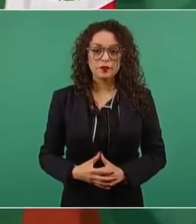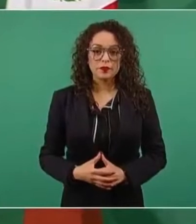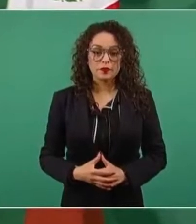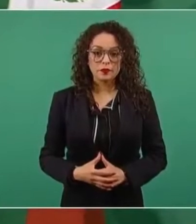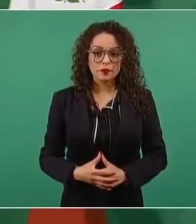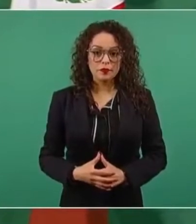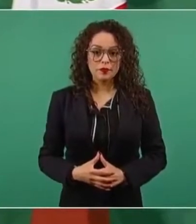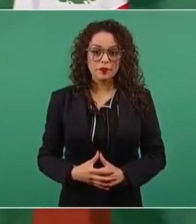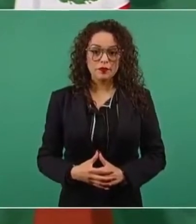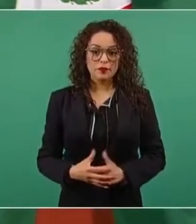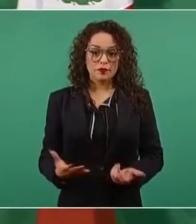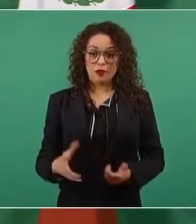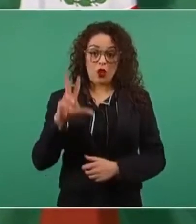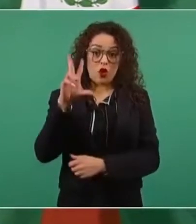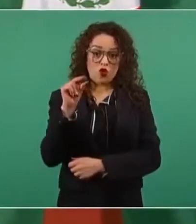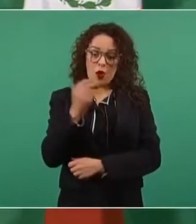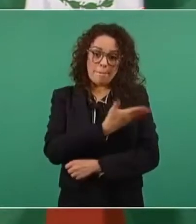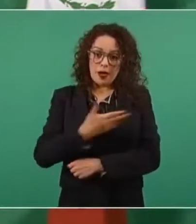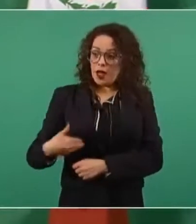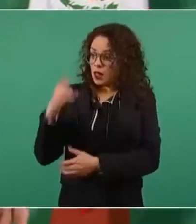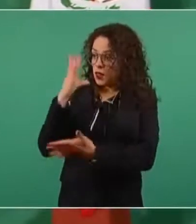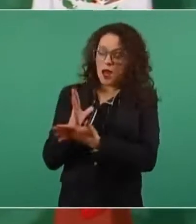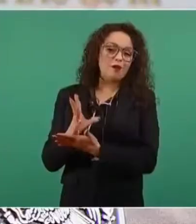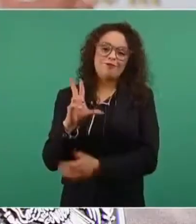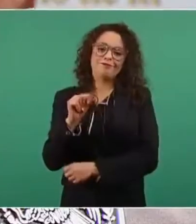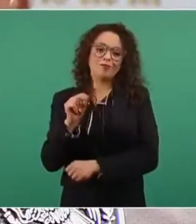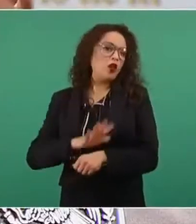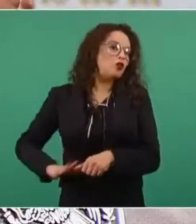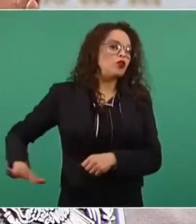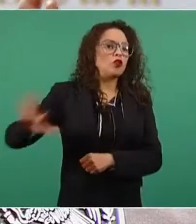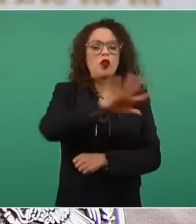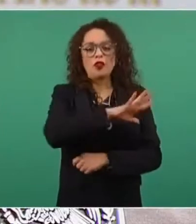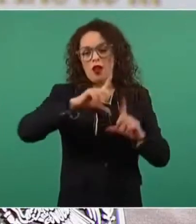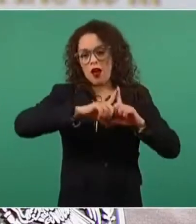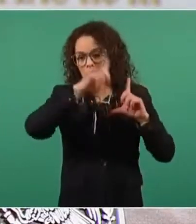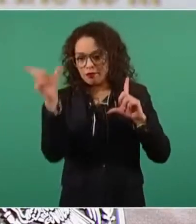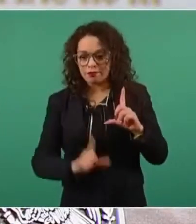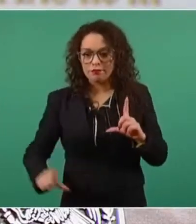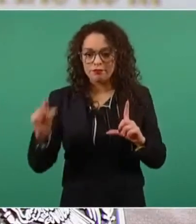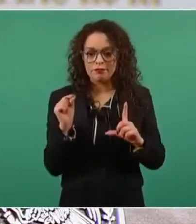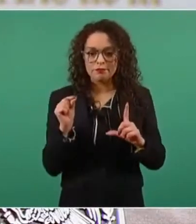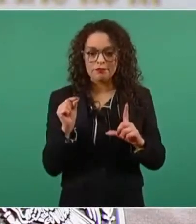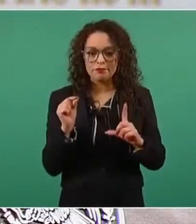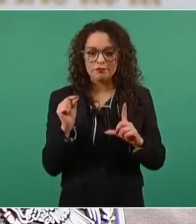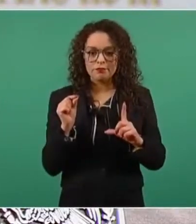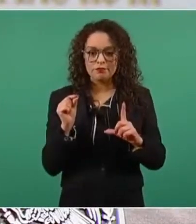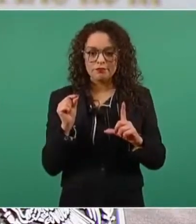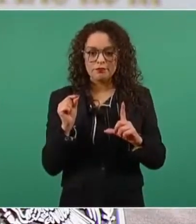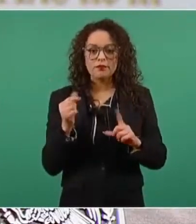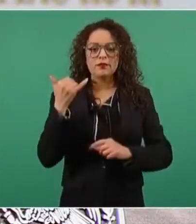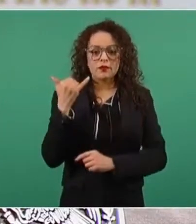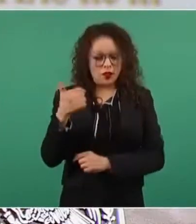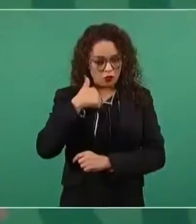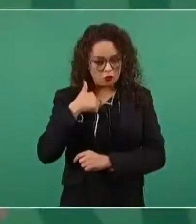No es el presidente. Todos los ciudadanos. Y yo voy a fijar mi